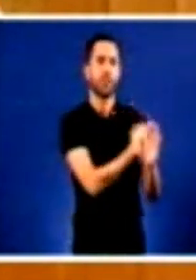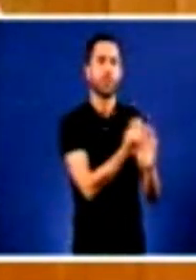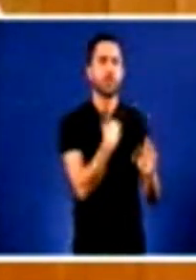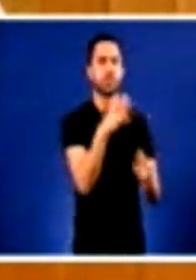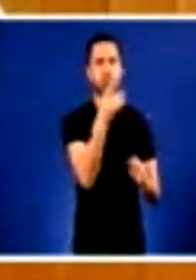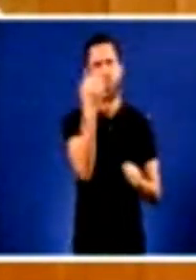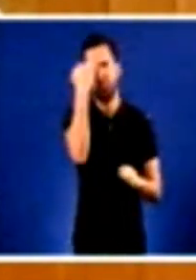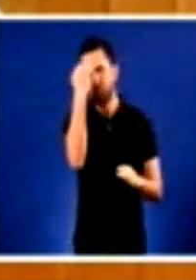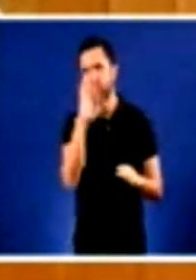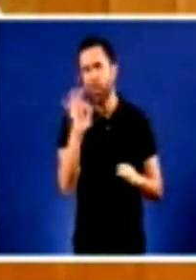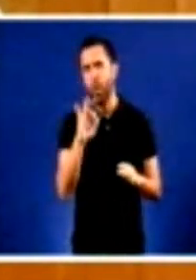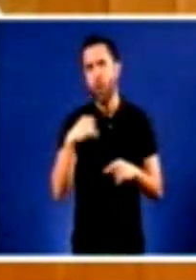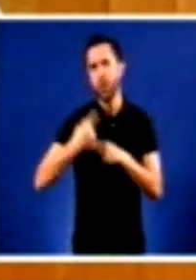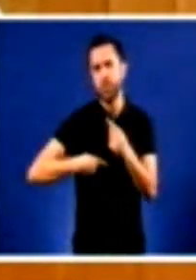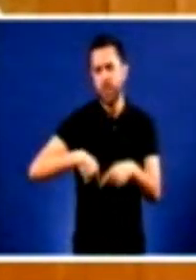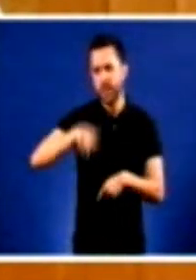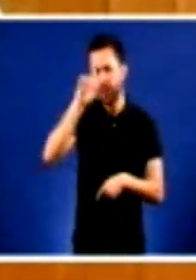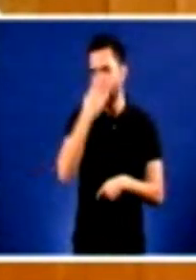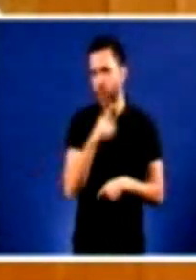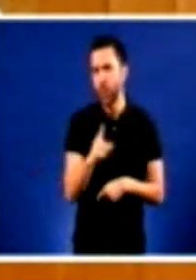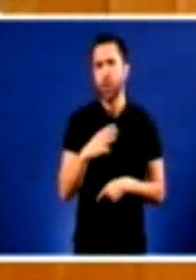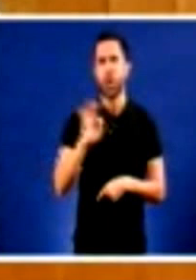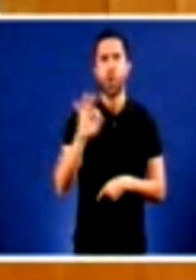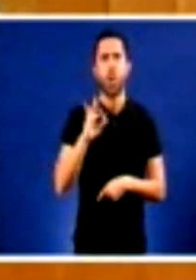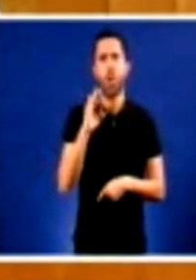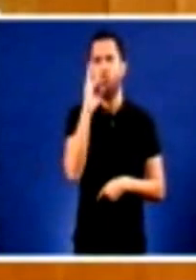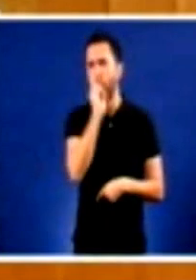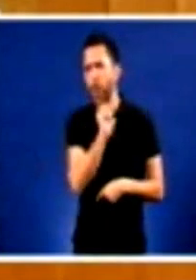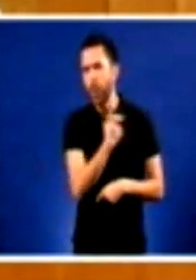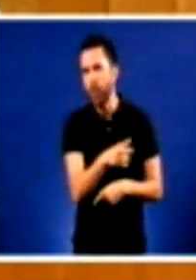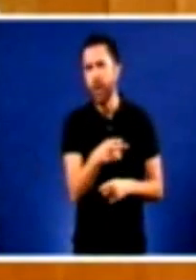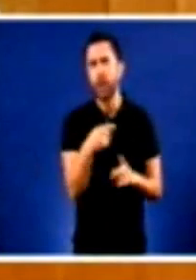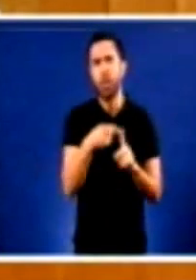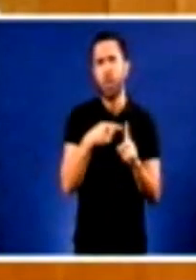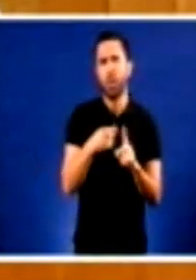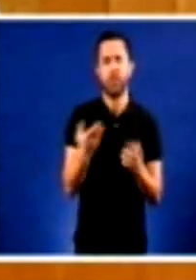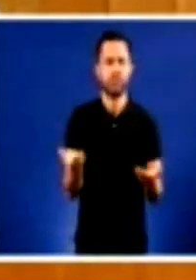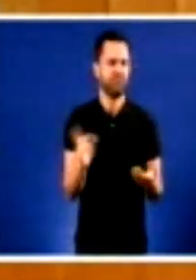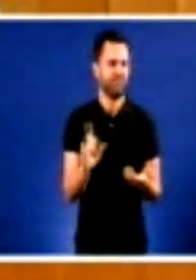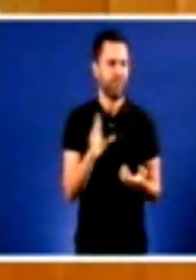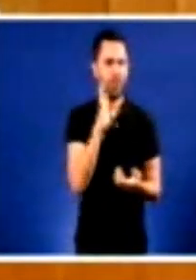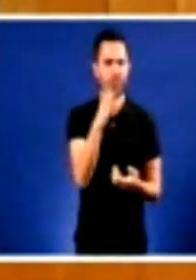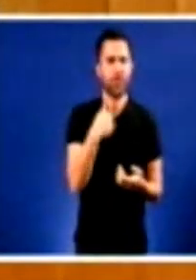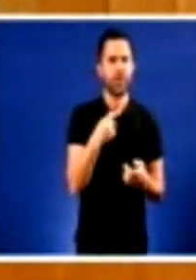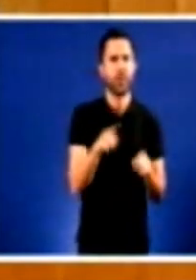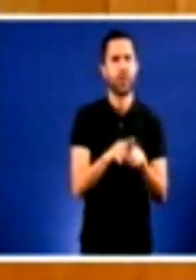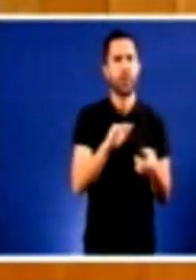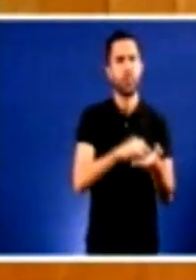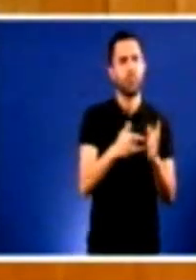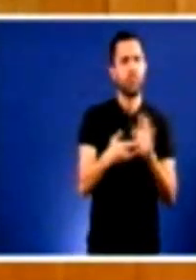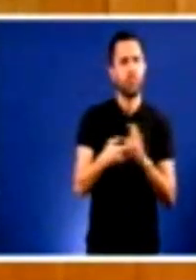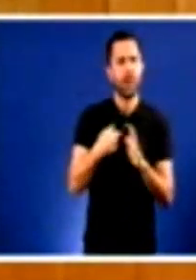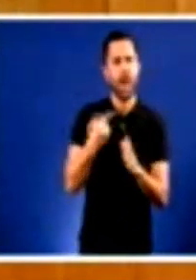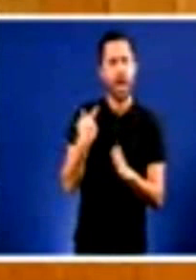consecuencias, non é porque sean uns inútiles, é porque é a política que queren facer, é un plan maquiavélico do